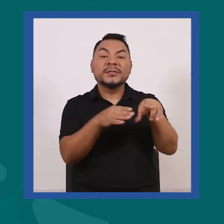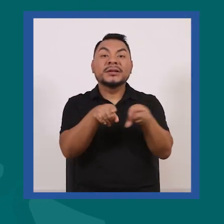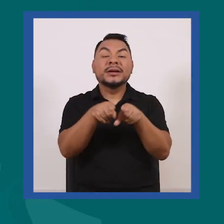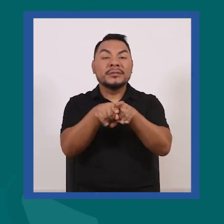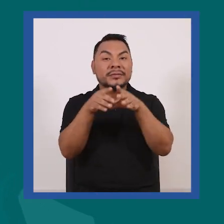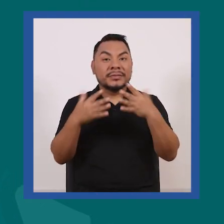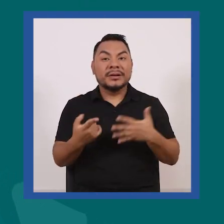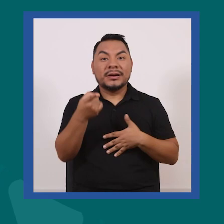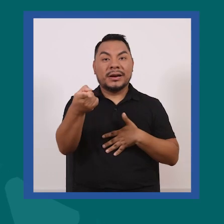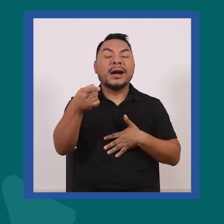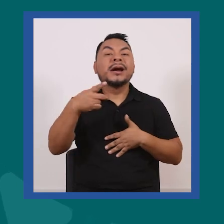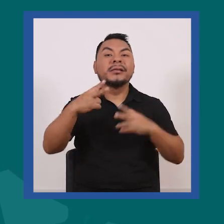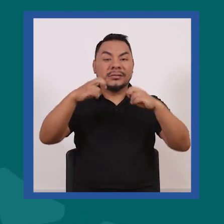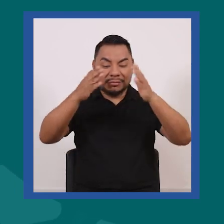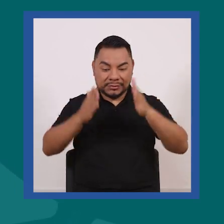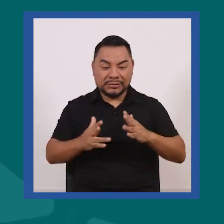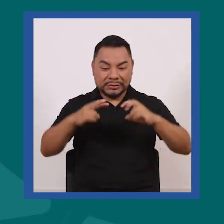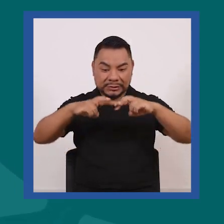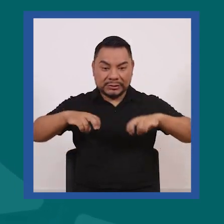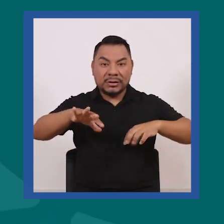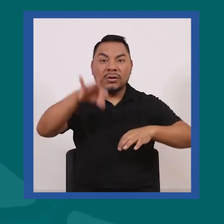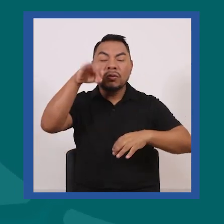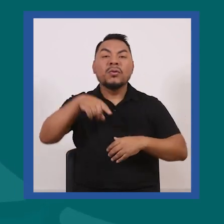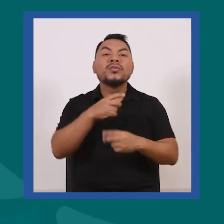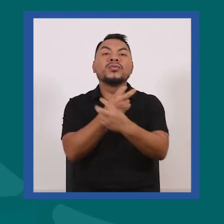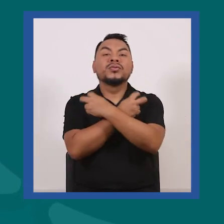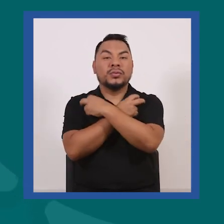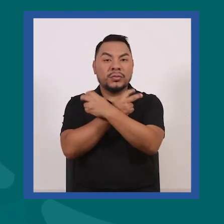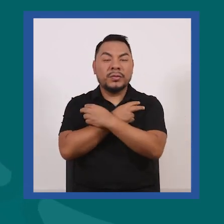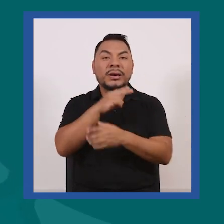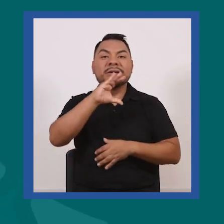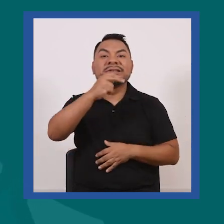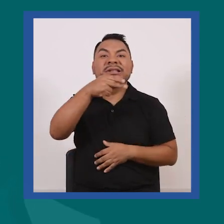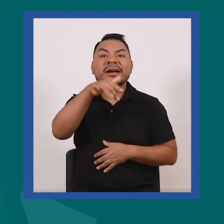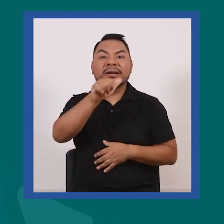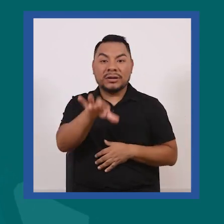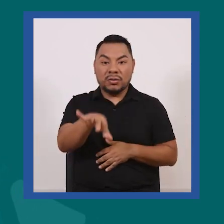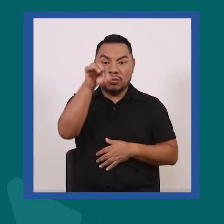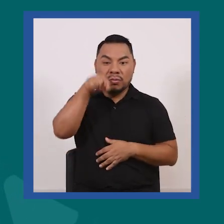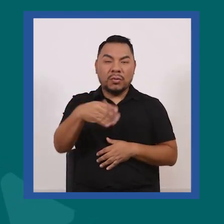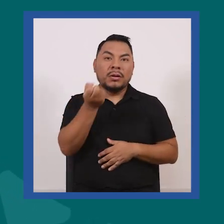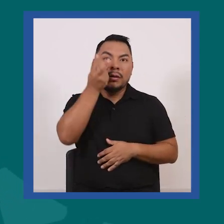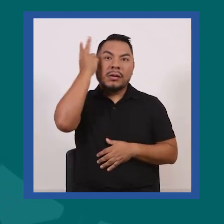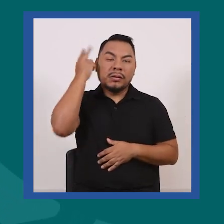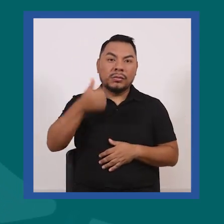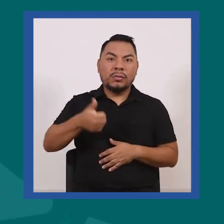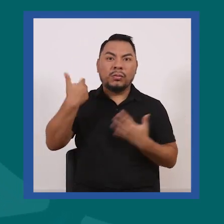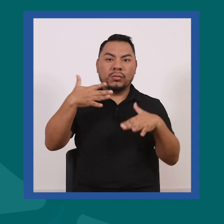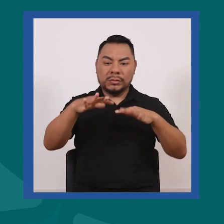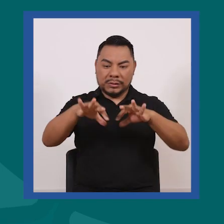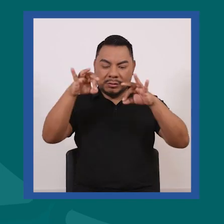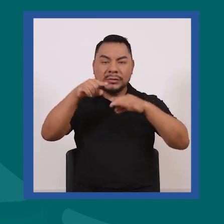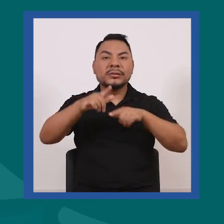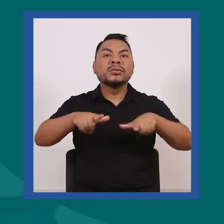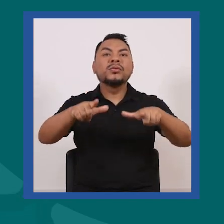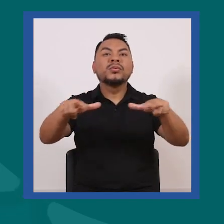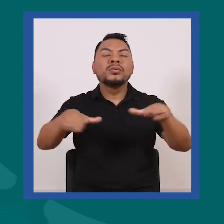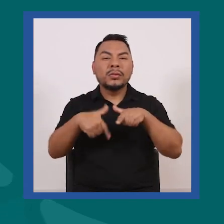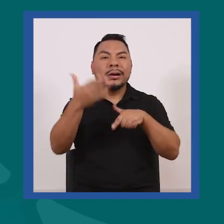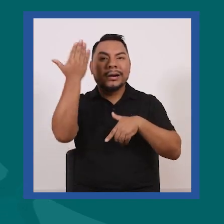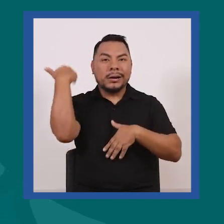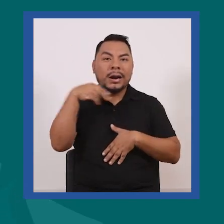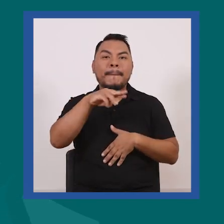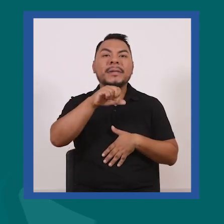Además, arqueólogos encuentran tumba de la cultura chancay. Personaje de la élite pre-inca fue descubierto en el sitio arqueológico